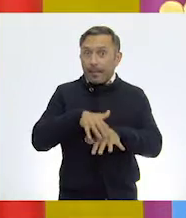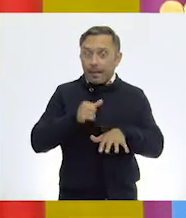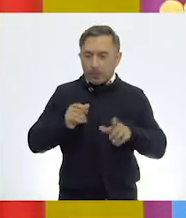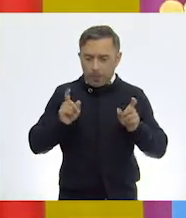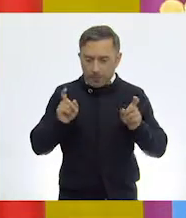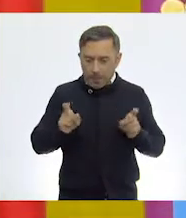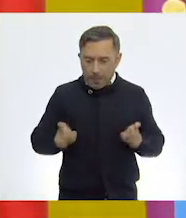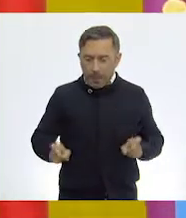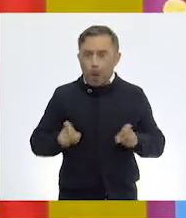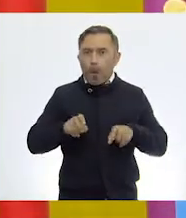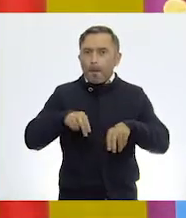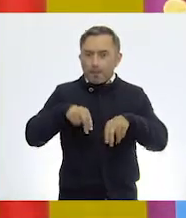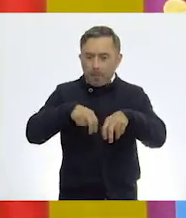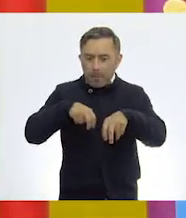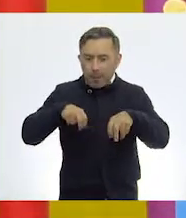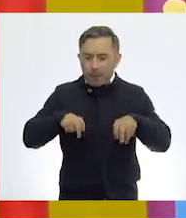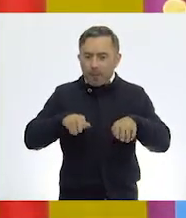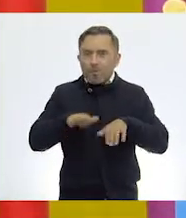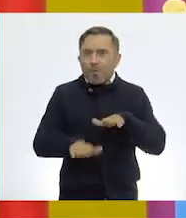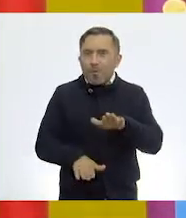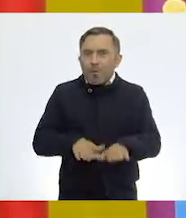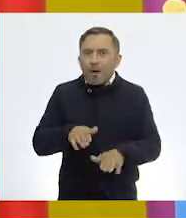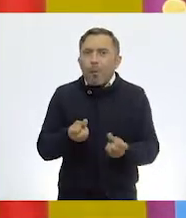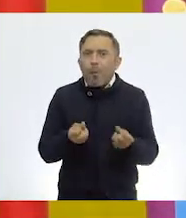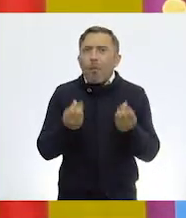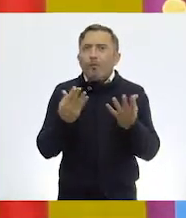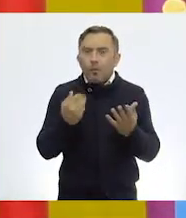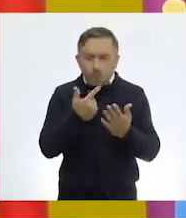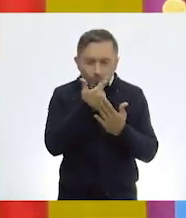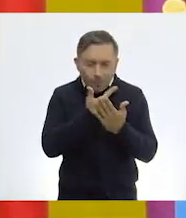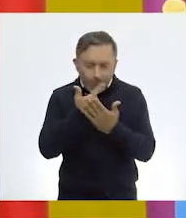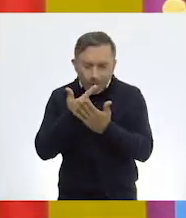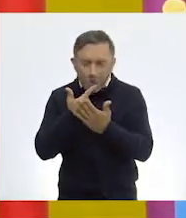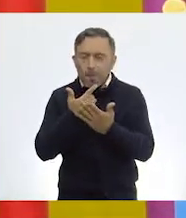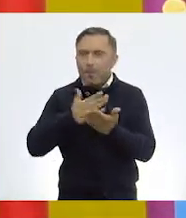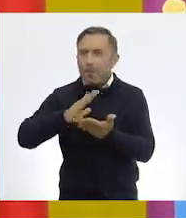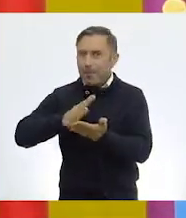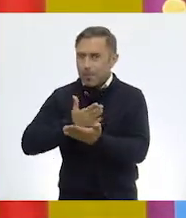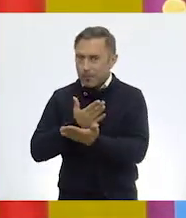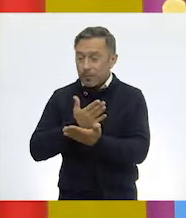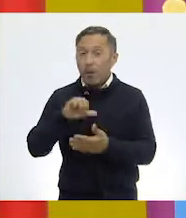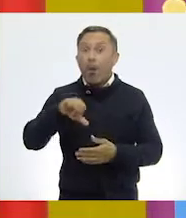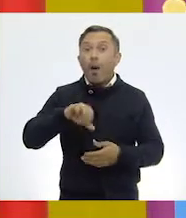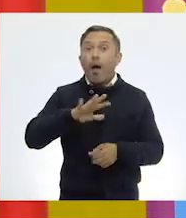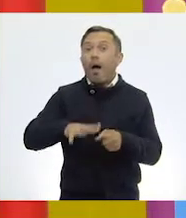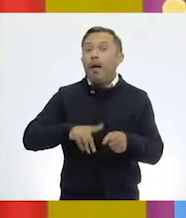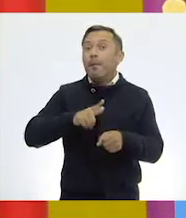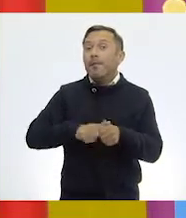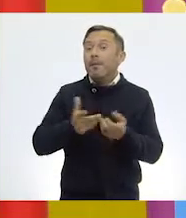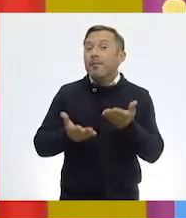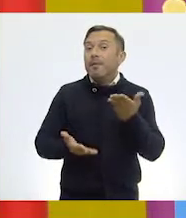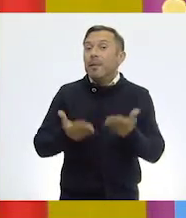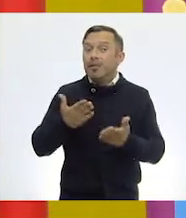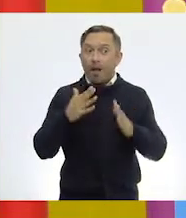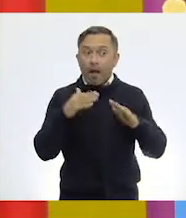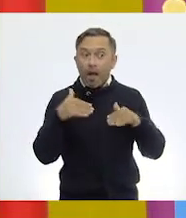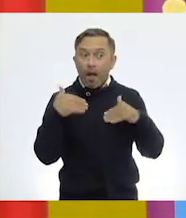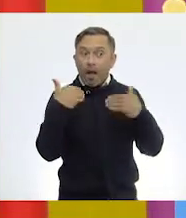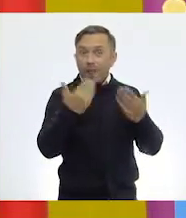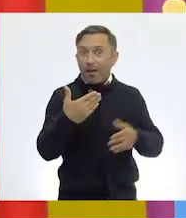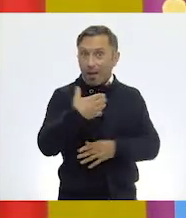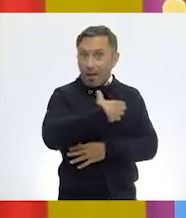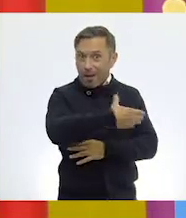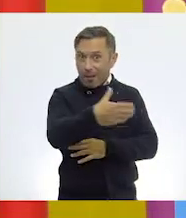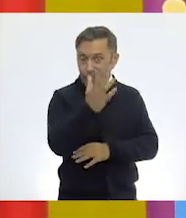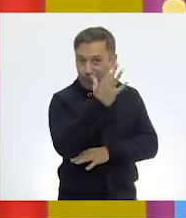a platicar sobre cómo clasificar a los animales por domésticos o silvestres. ¿Ustedes saben